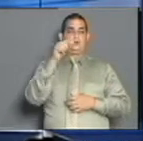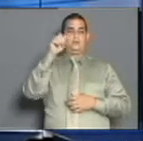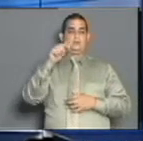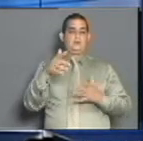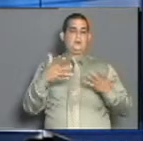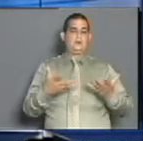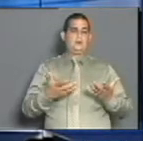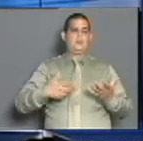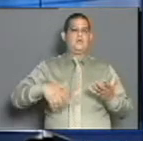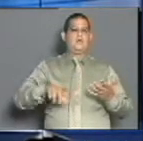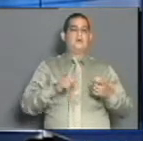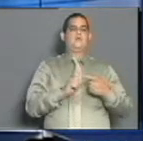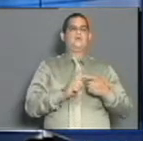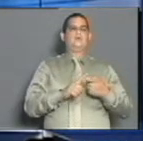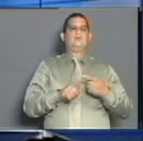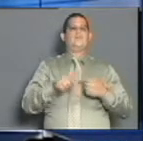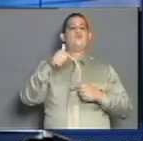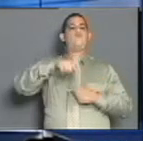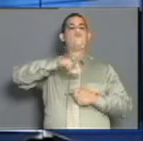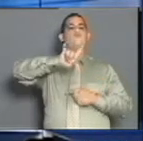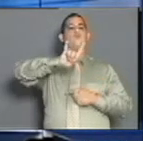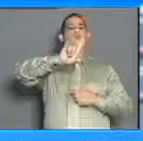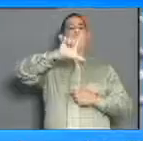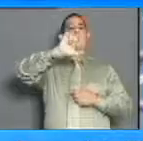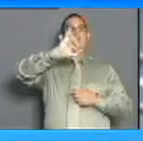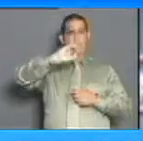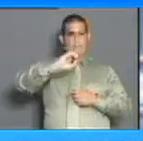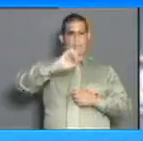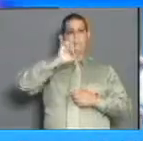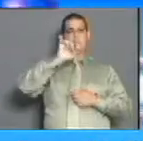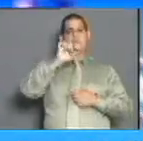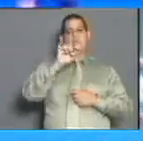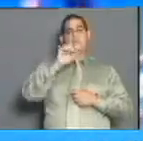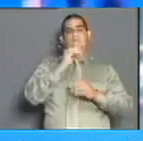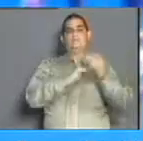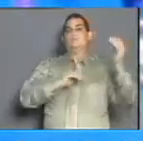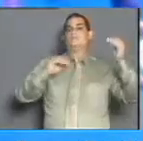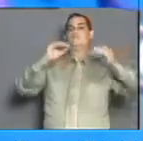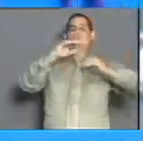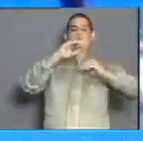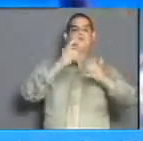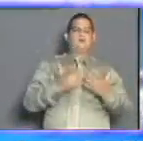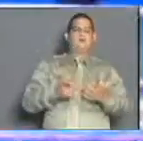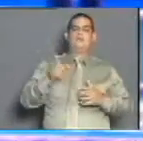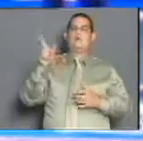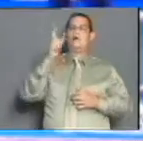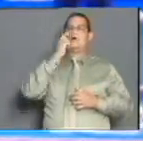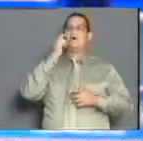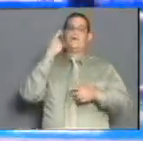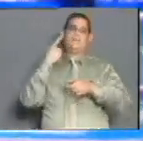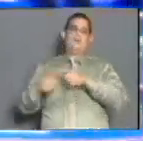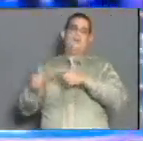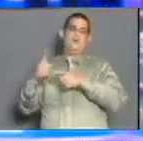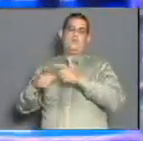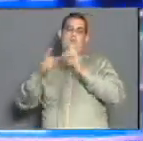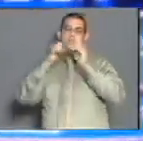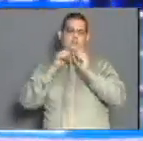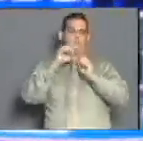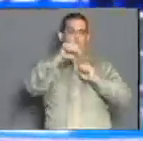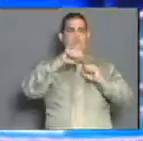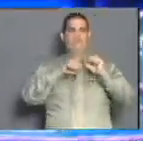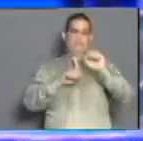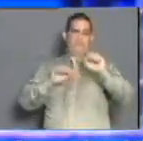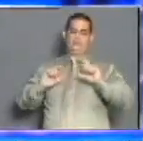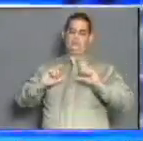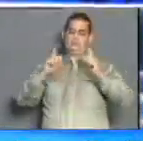olímpico, Julio César Lacruz, de los 92 kilogramos, superó unánime al búlgaro Pantalev y le dio el octavo